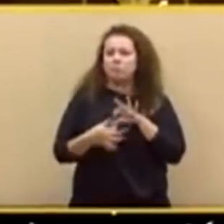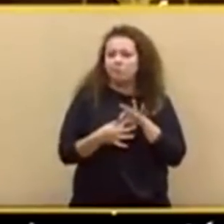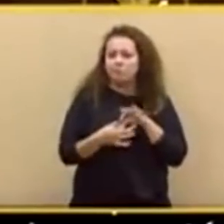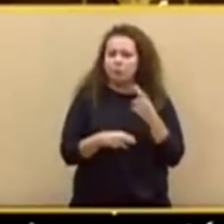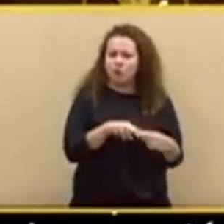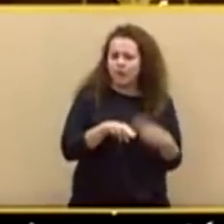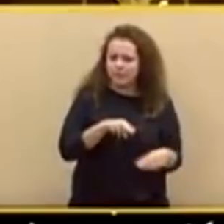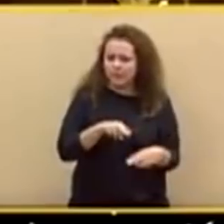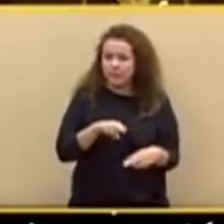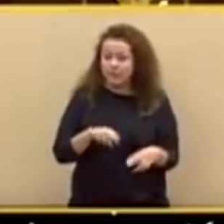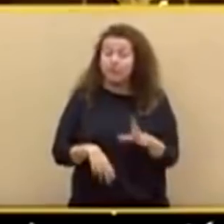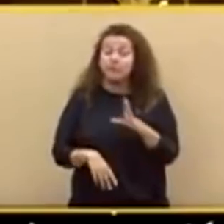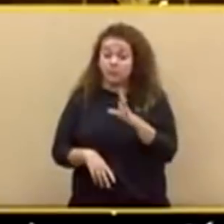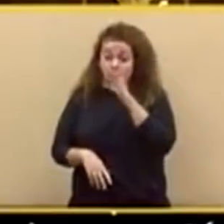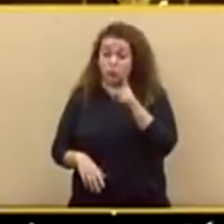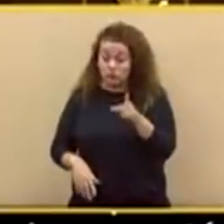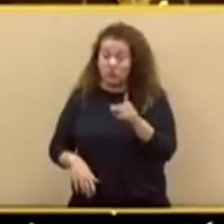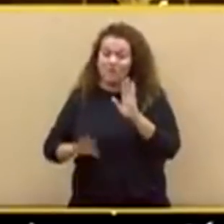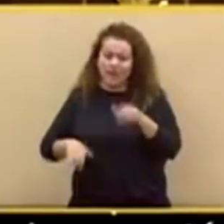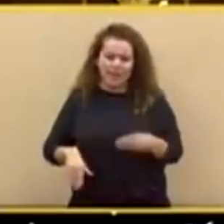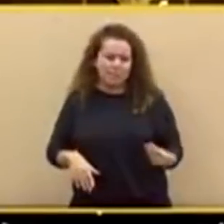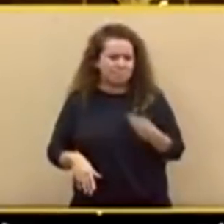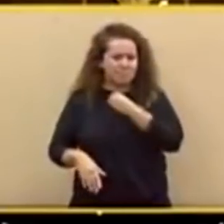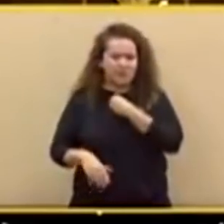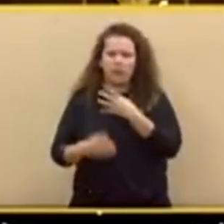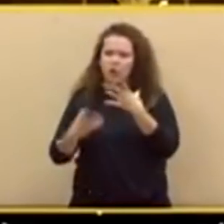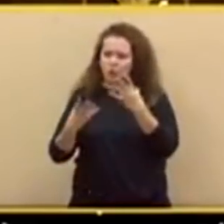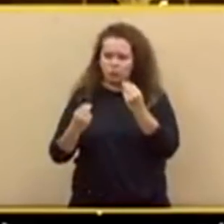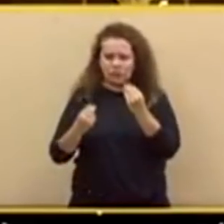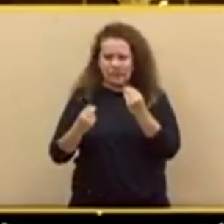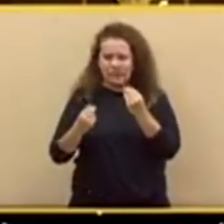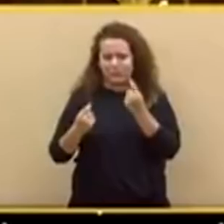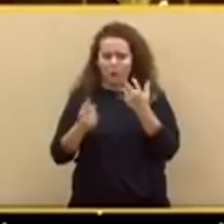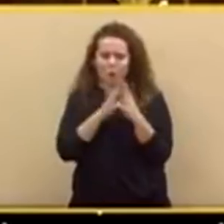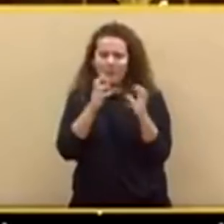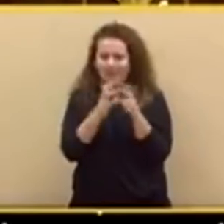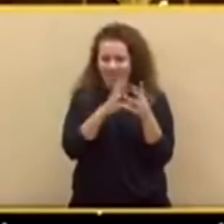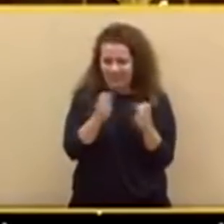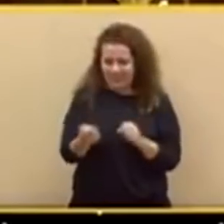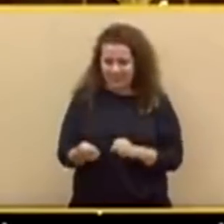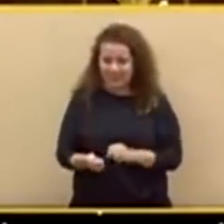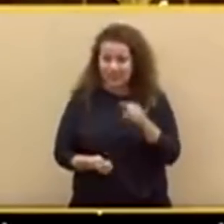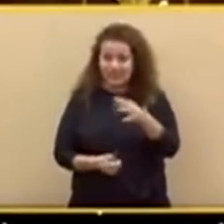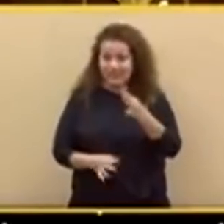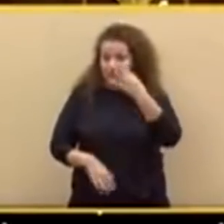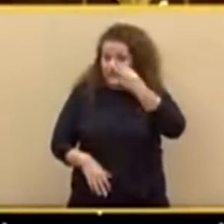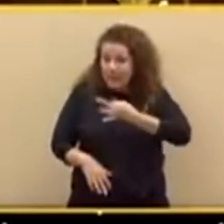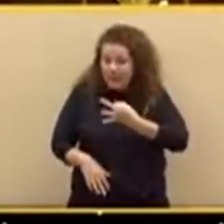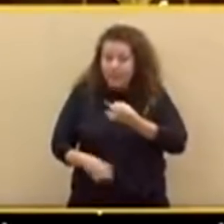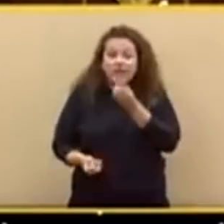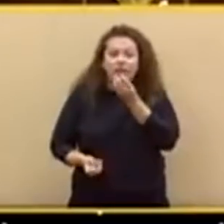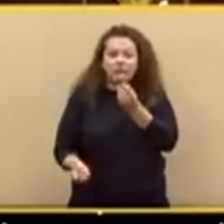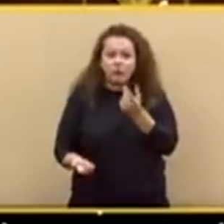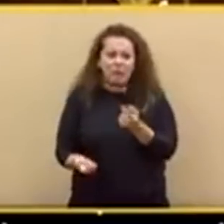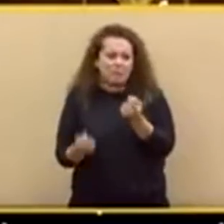han contado con lamentables y tristes complicidades. Esta es una realidad de la que se informa poco o nada a los